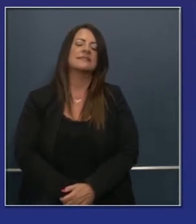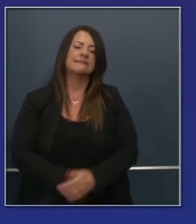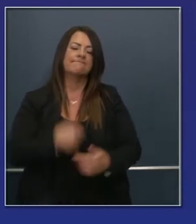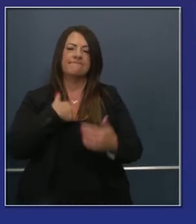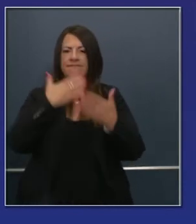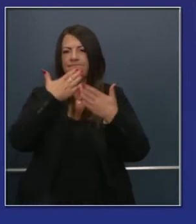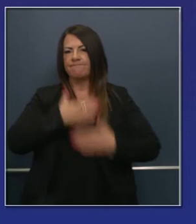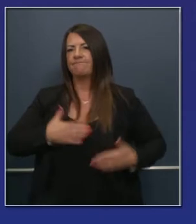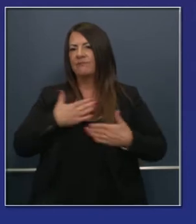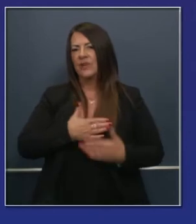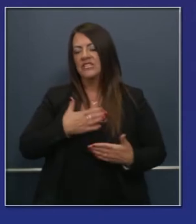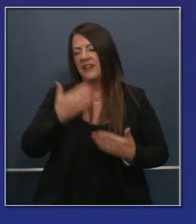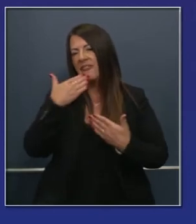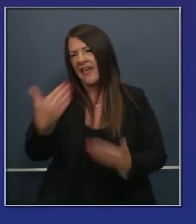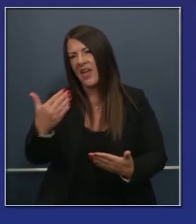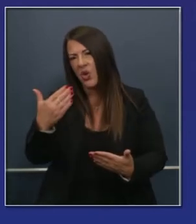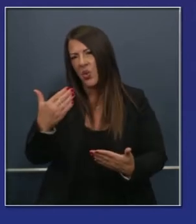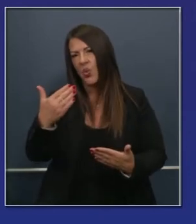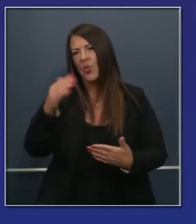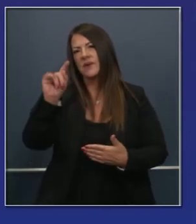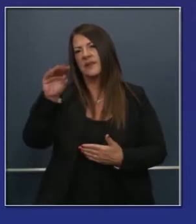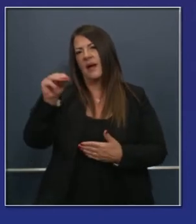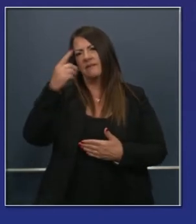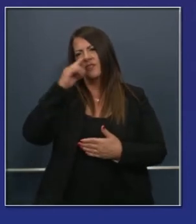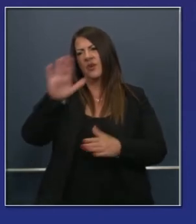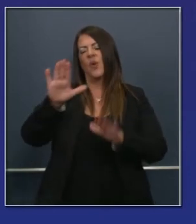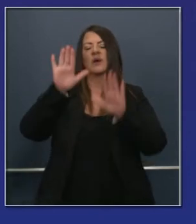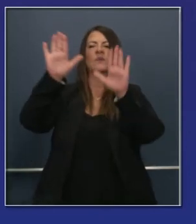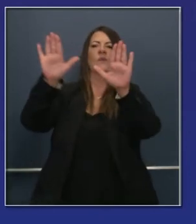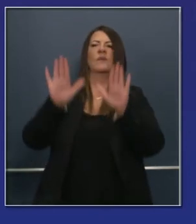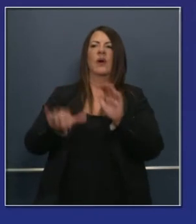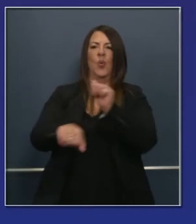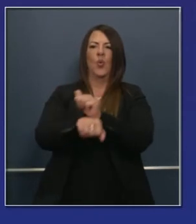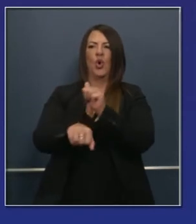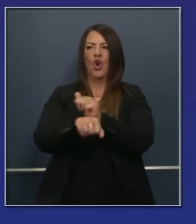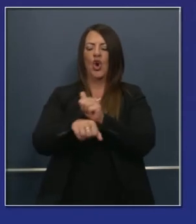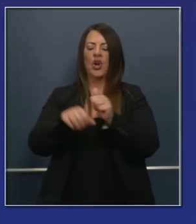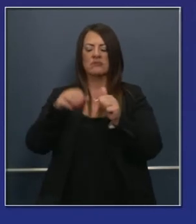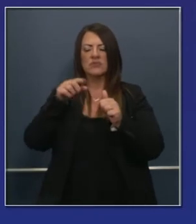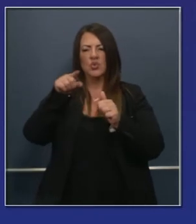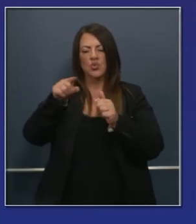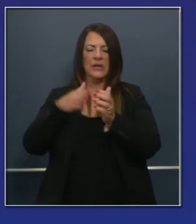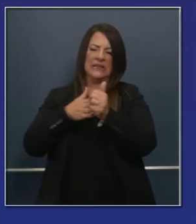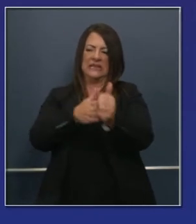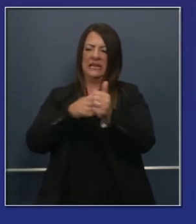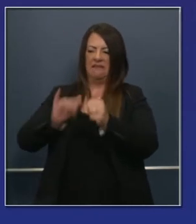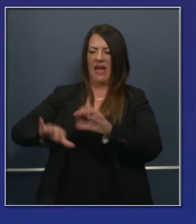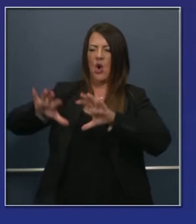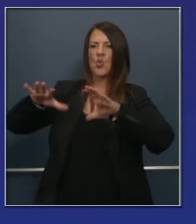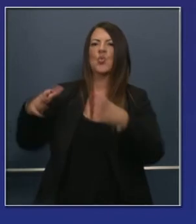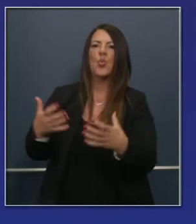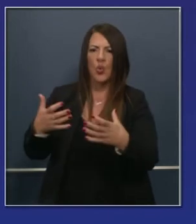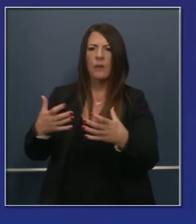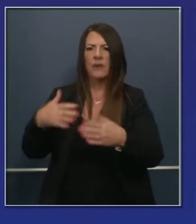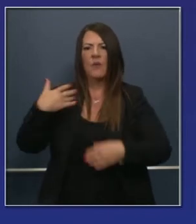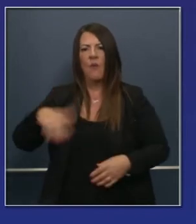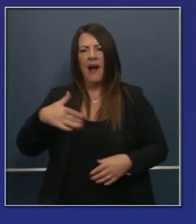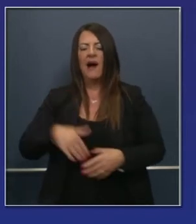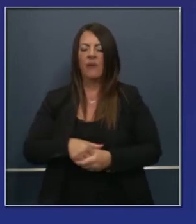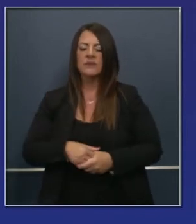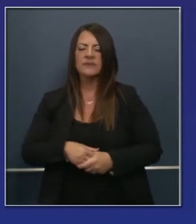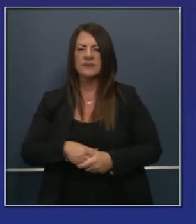Agradezco ese sentimiento de Tom. Gracias por tu trabajo sobresaliente en este equipo de trabajo especial. Eres capaz,